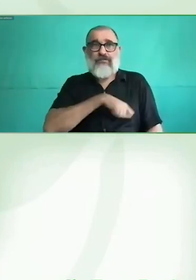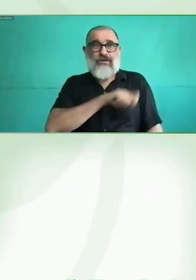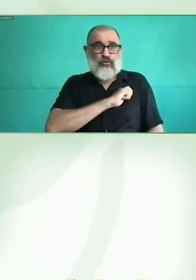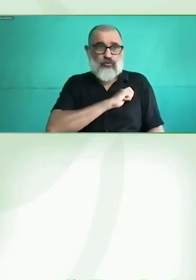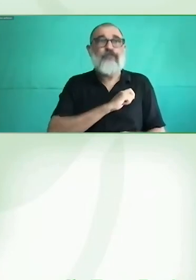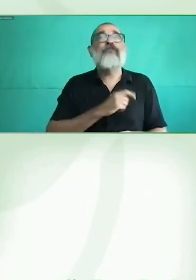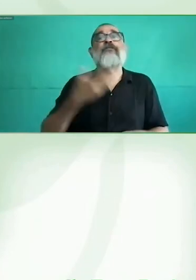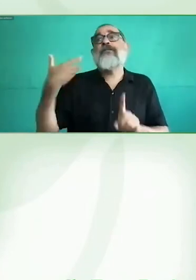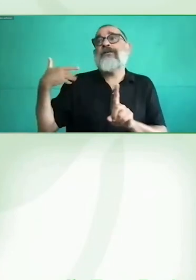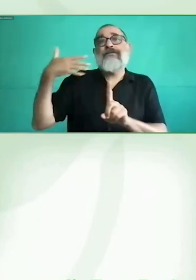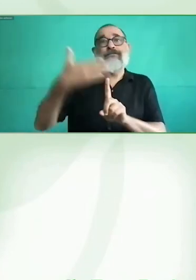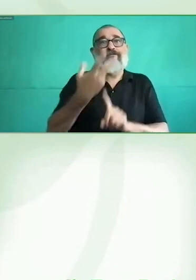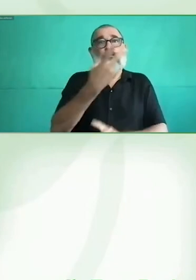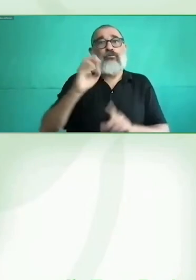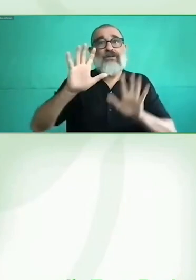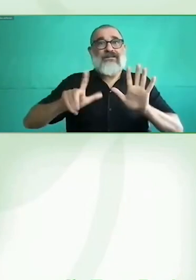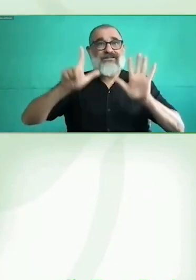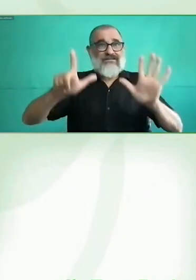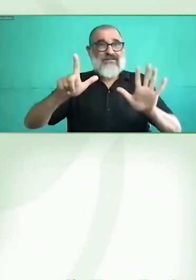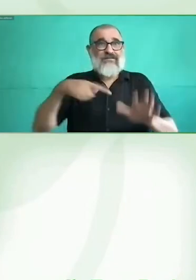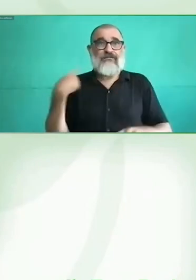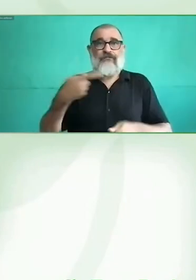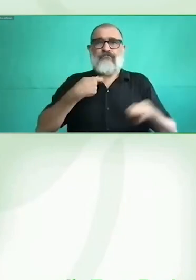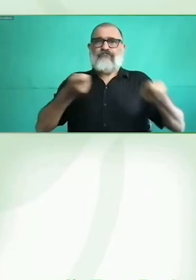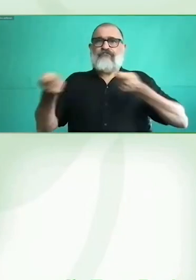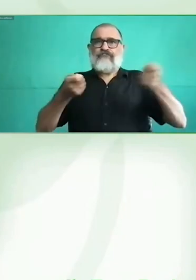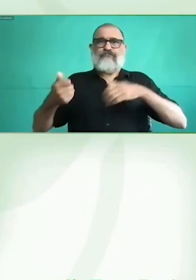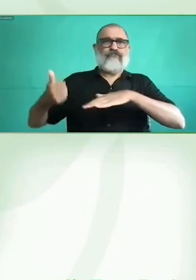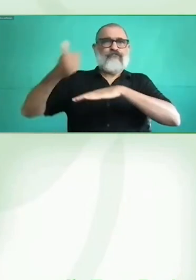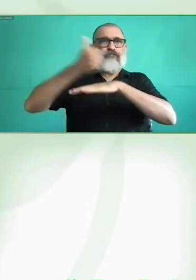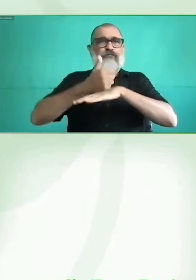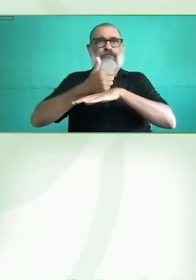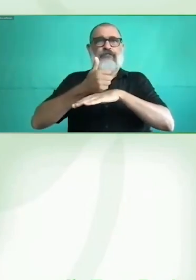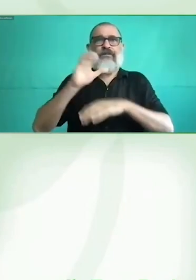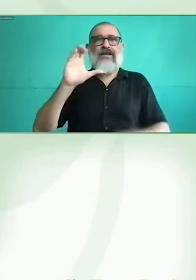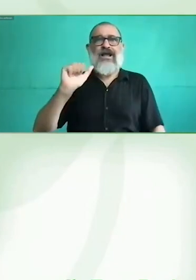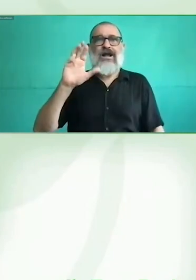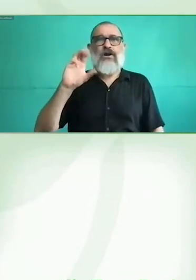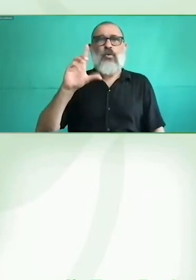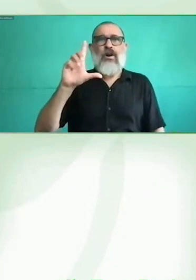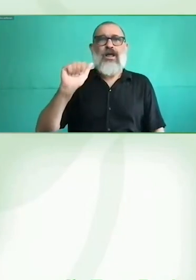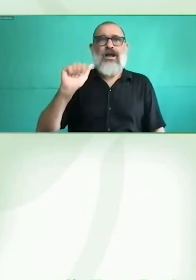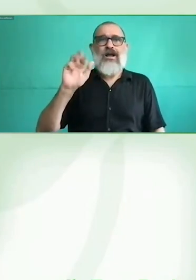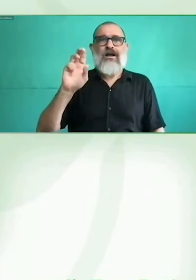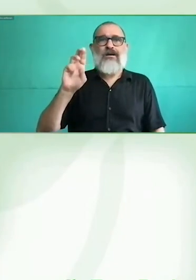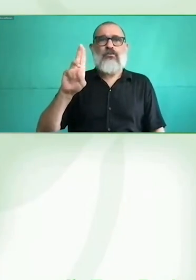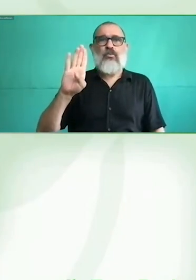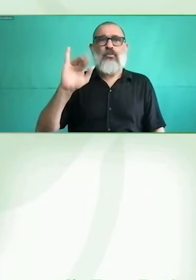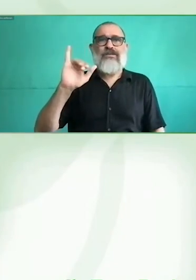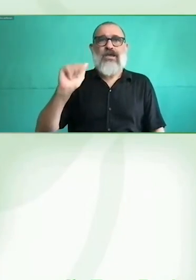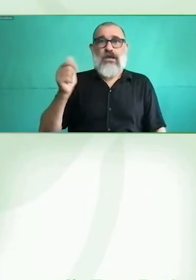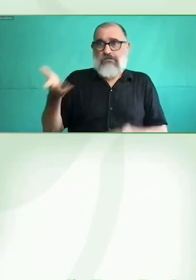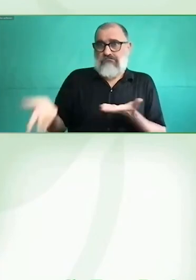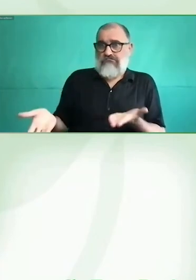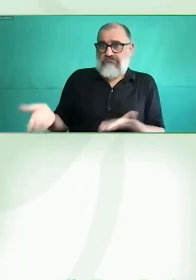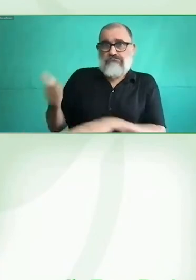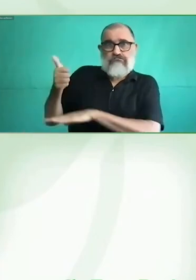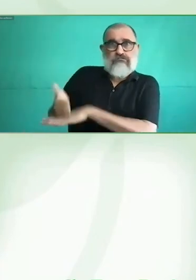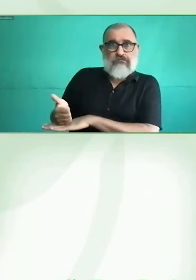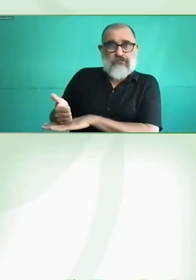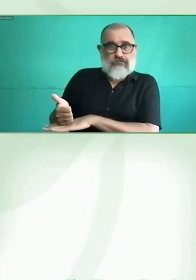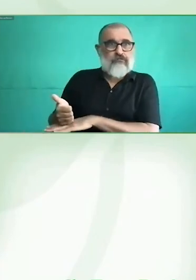director de Zero Project, que me imagino que todos quienes están acá lo conocen, para conversar sobre las brechas